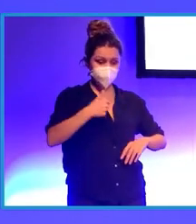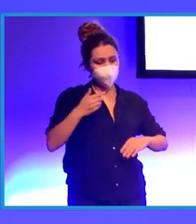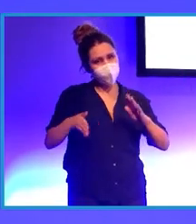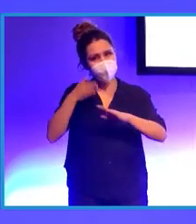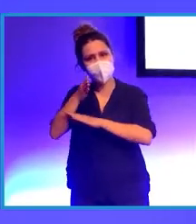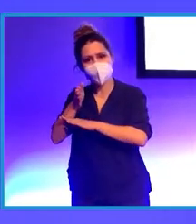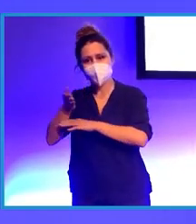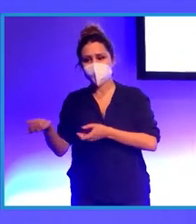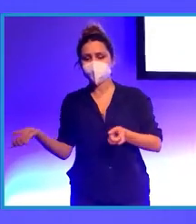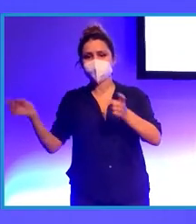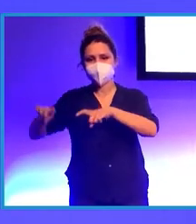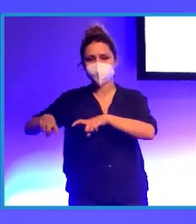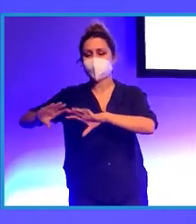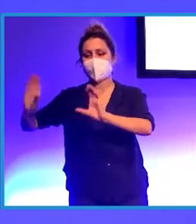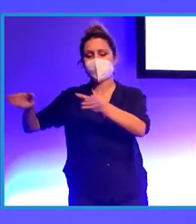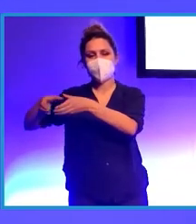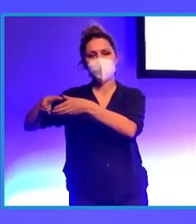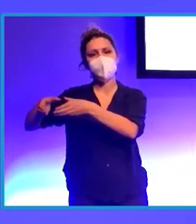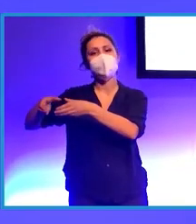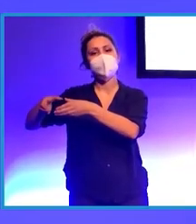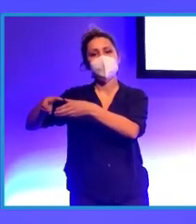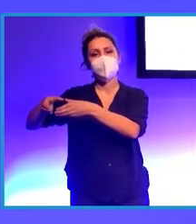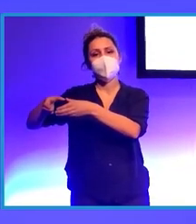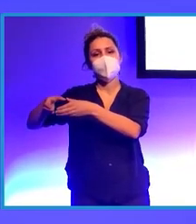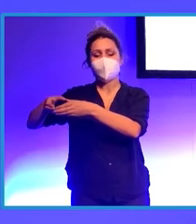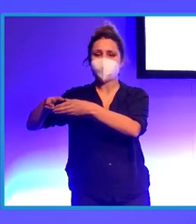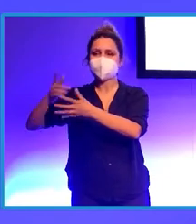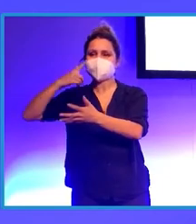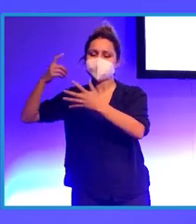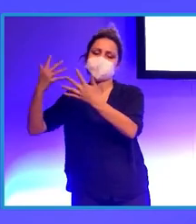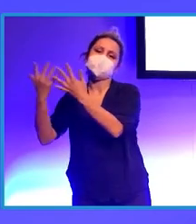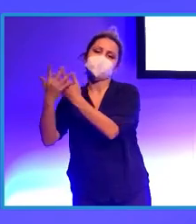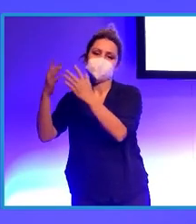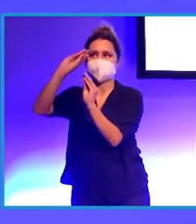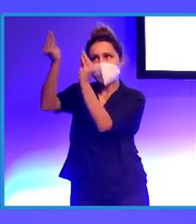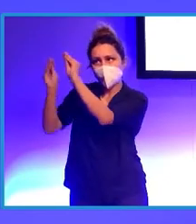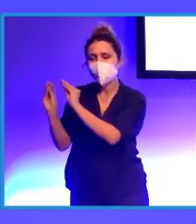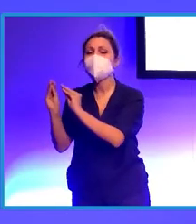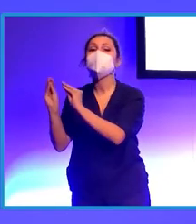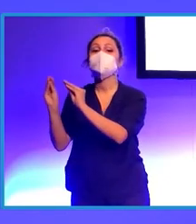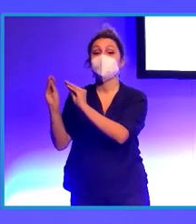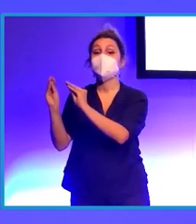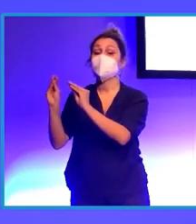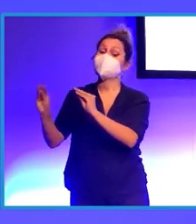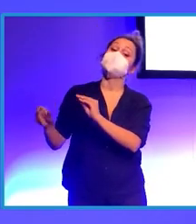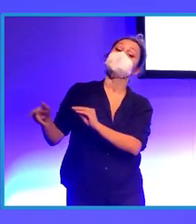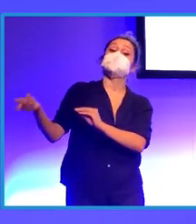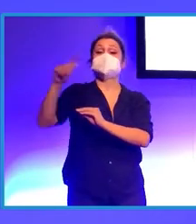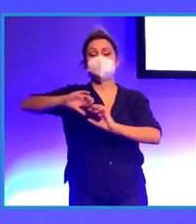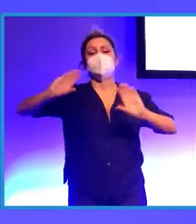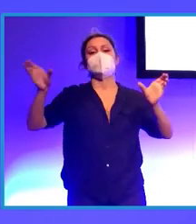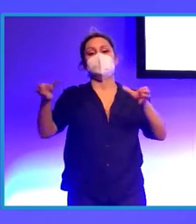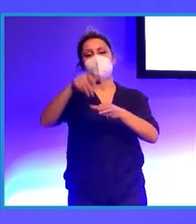el equipo de texturizado y de programación para decirles